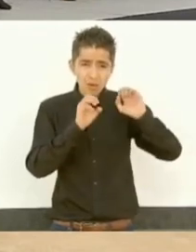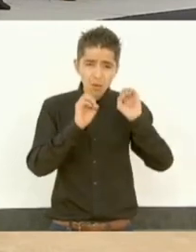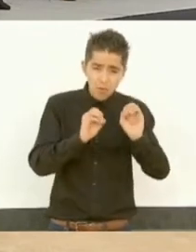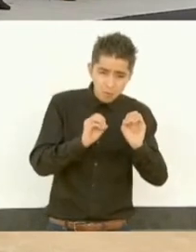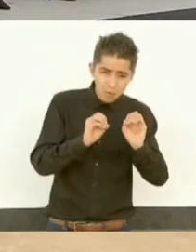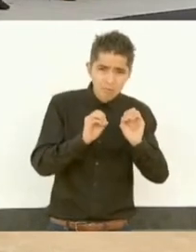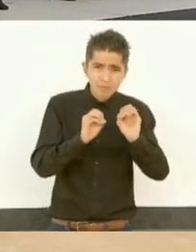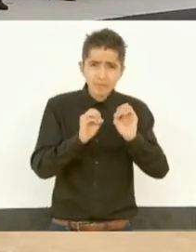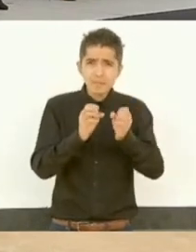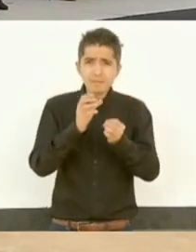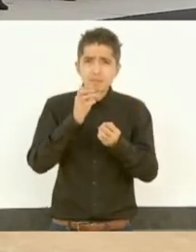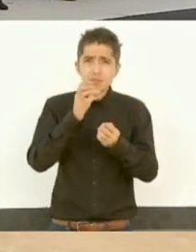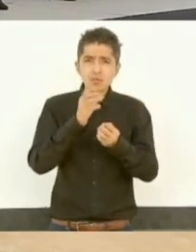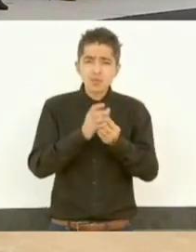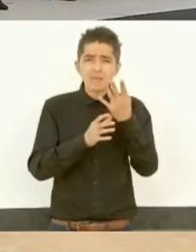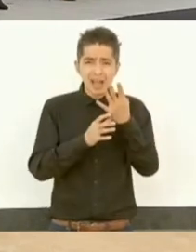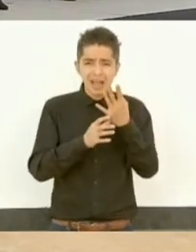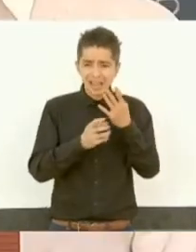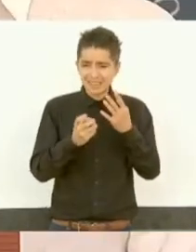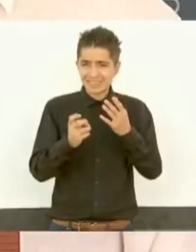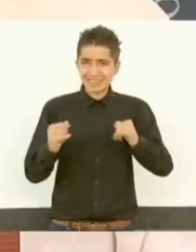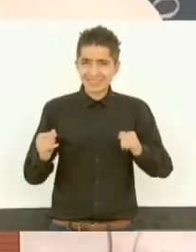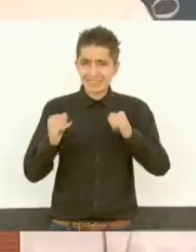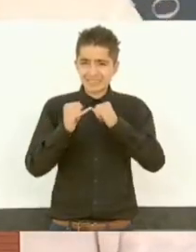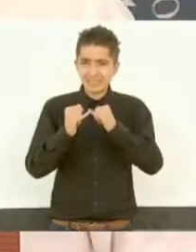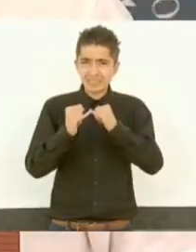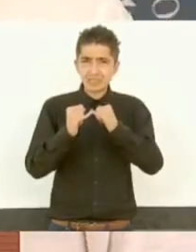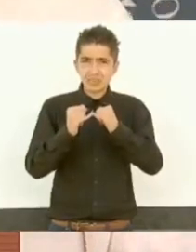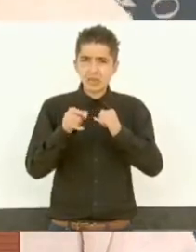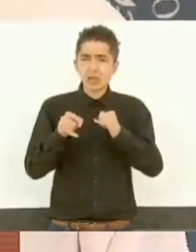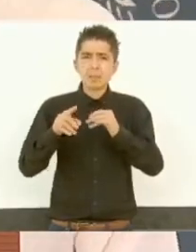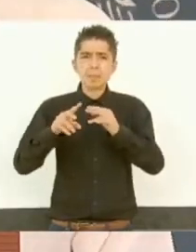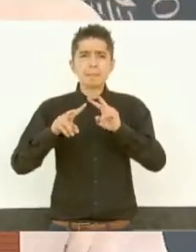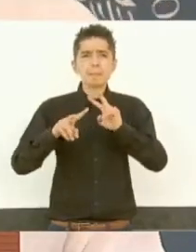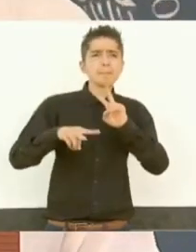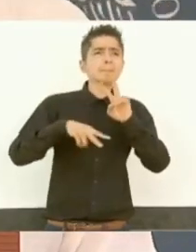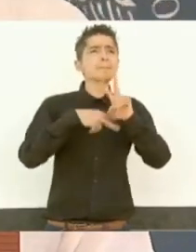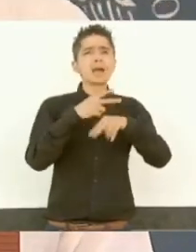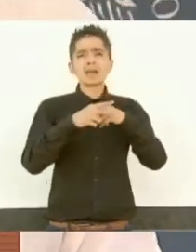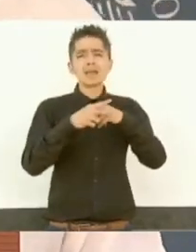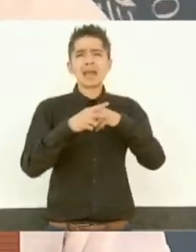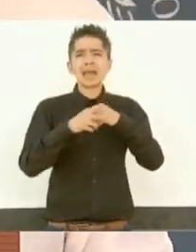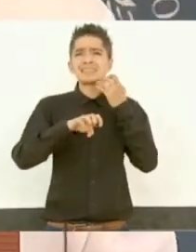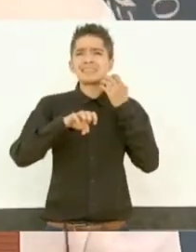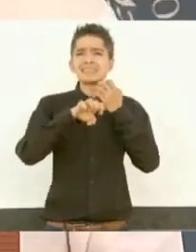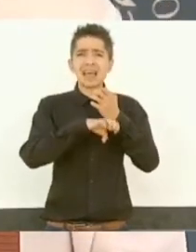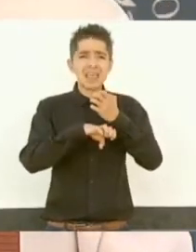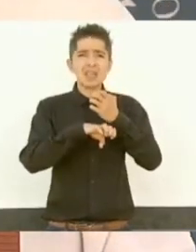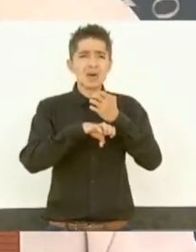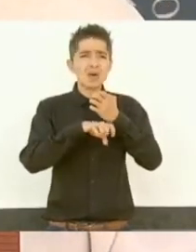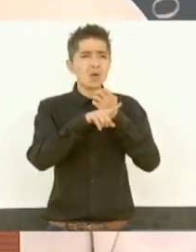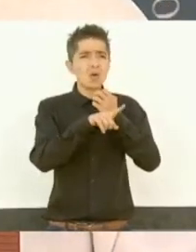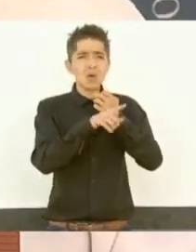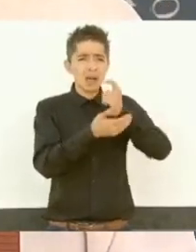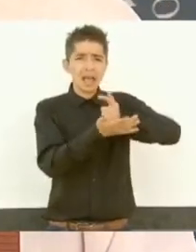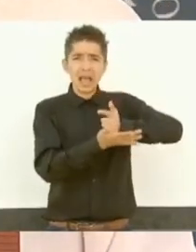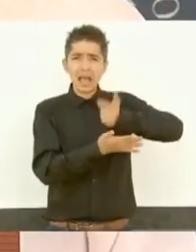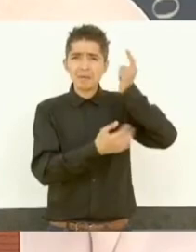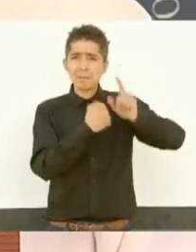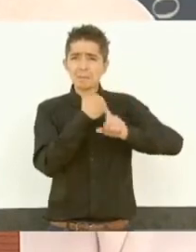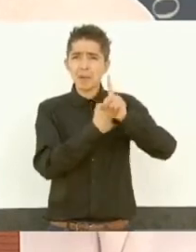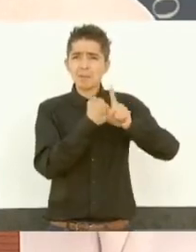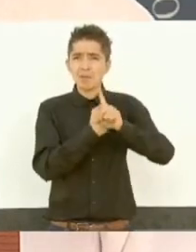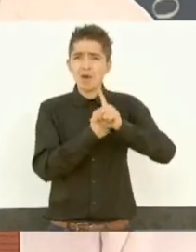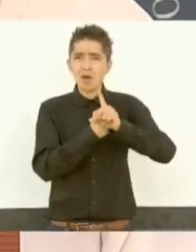nueva corporación vayan a estados con conflictos graves por